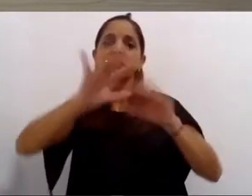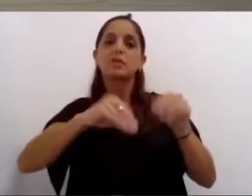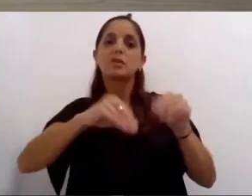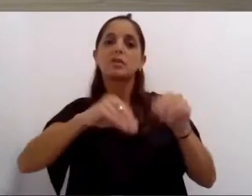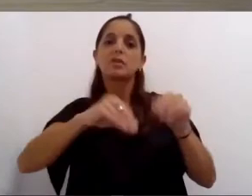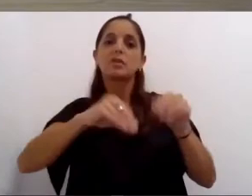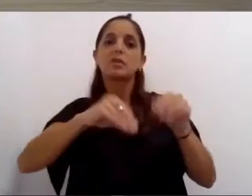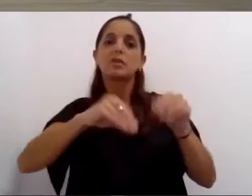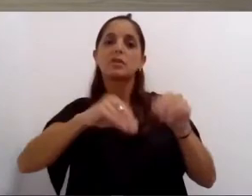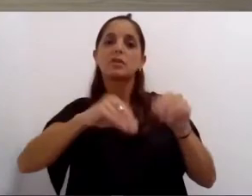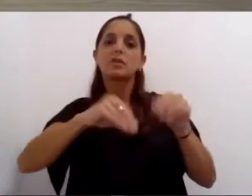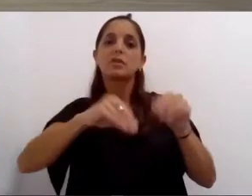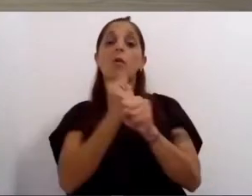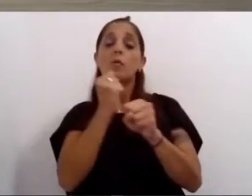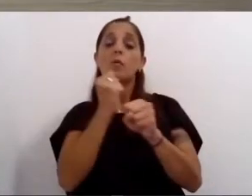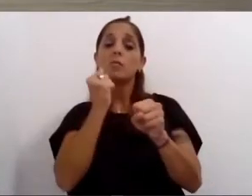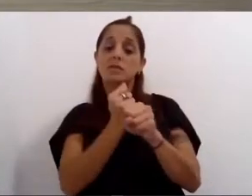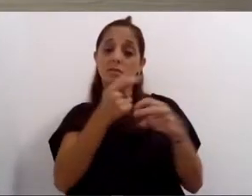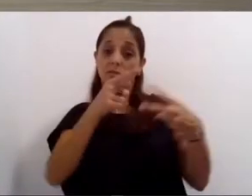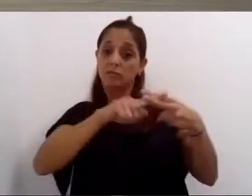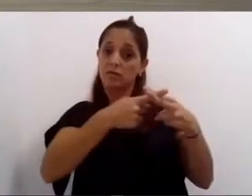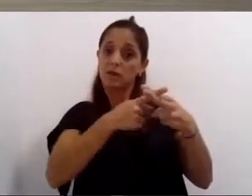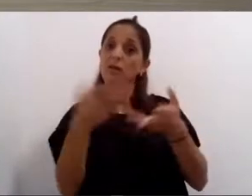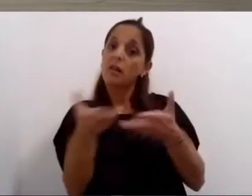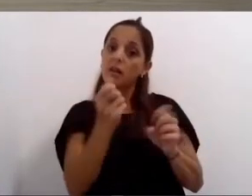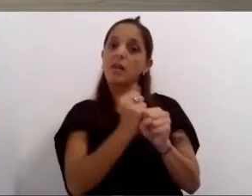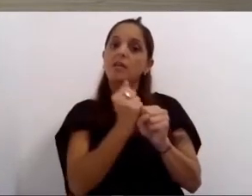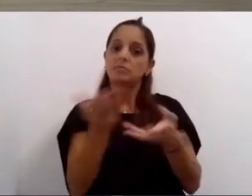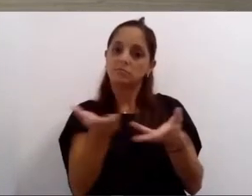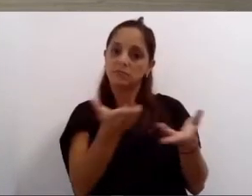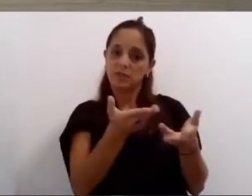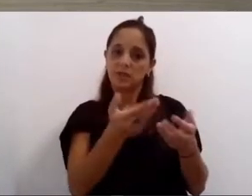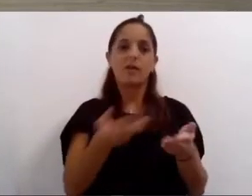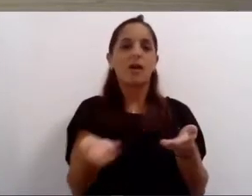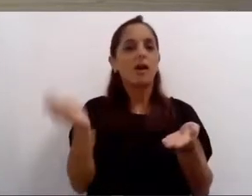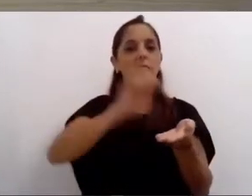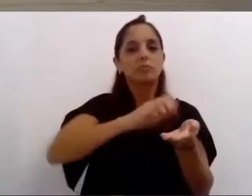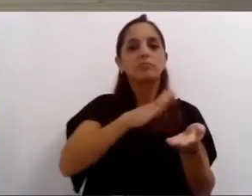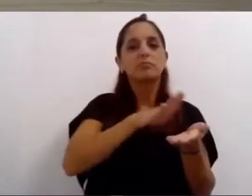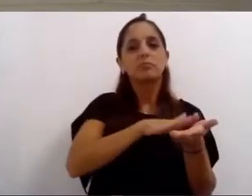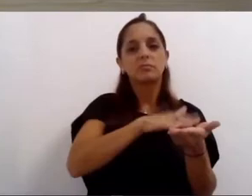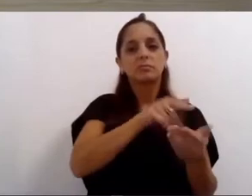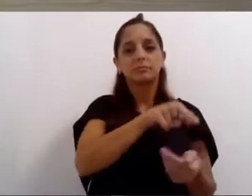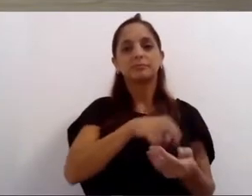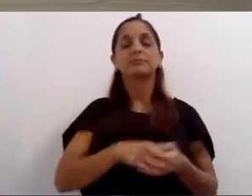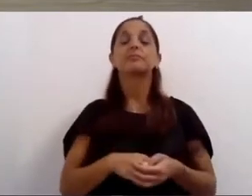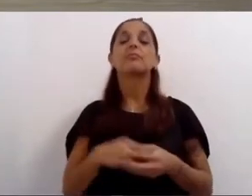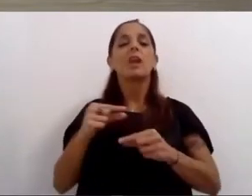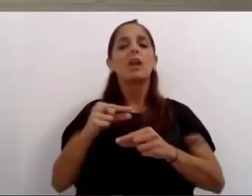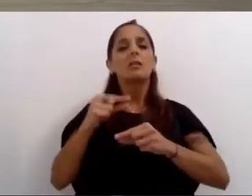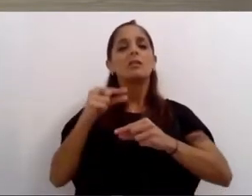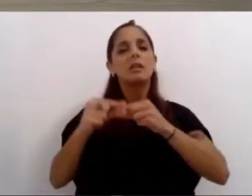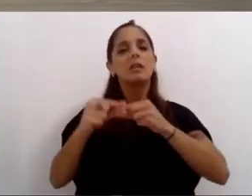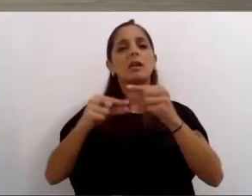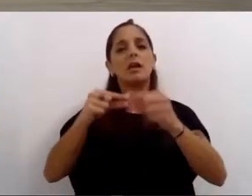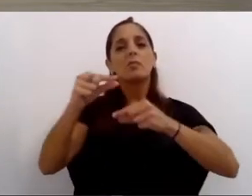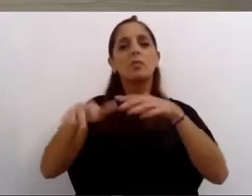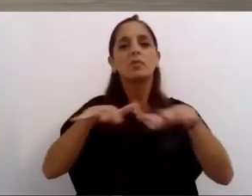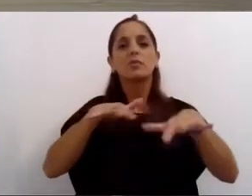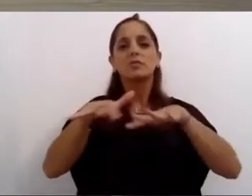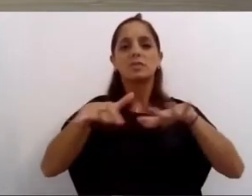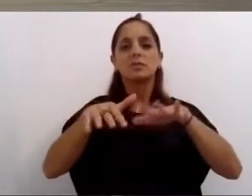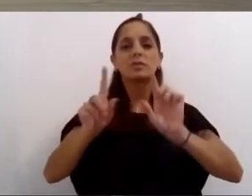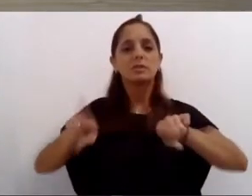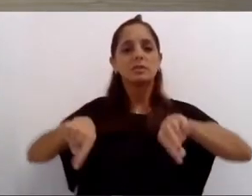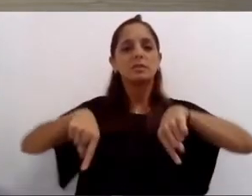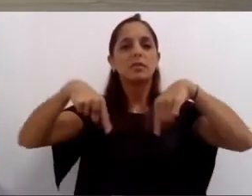y las Flores Sur. Vamos a empezar a volver de a poco y con lo nuestro a lo rosarino. Yo